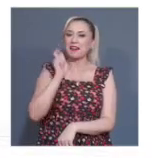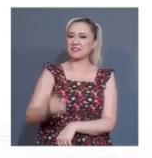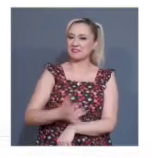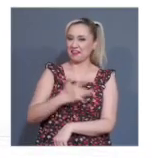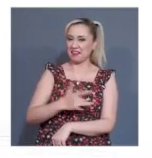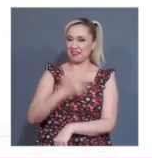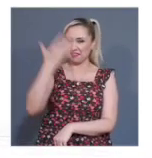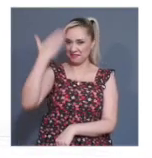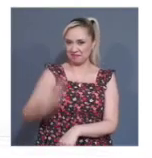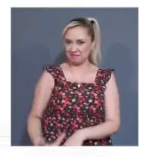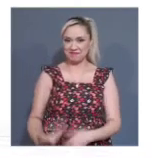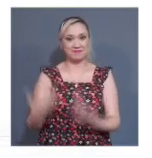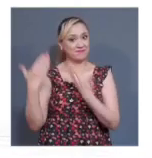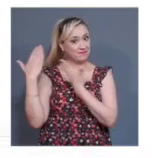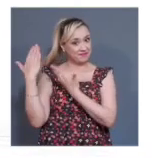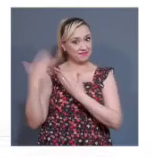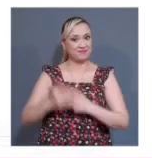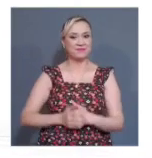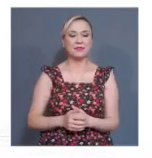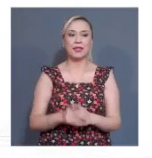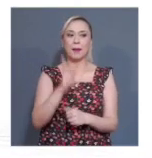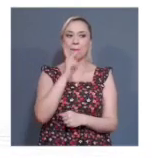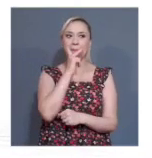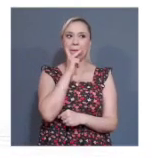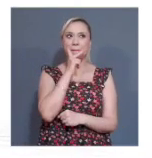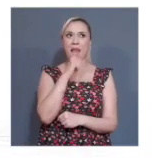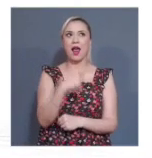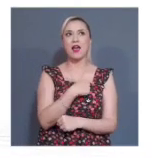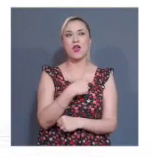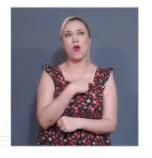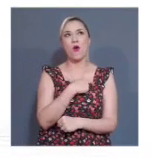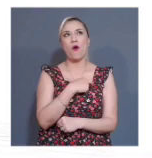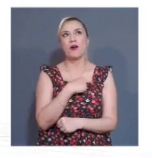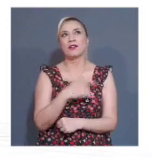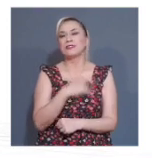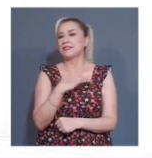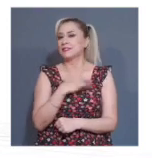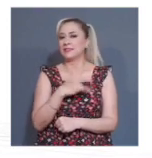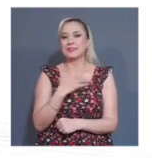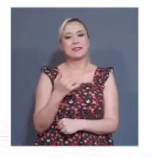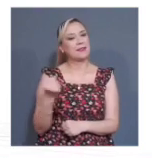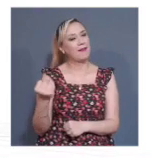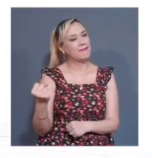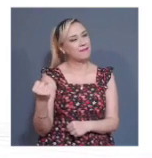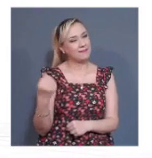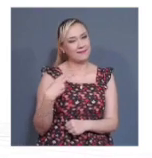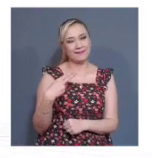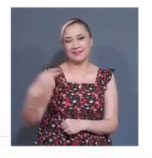El ser padre para mí es un privilegio muy bonito.